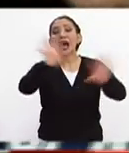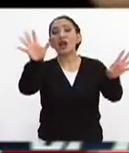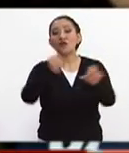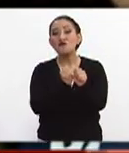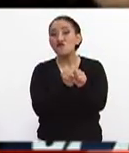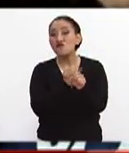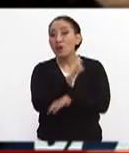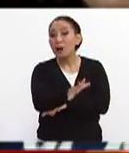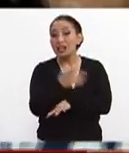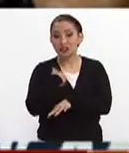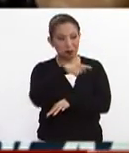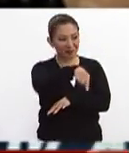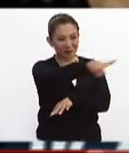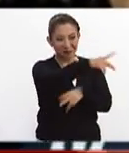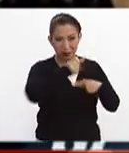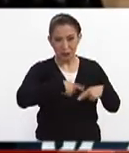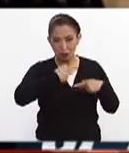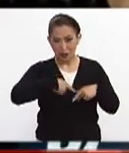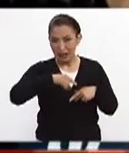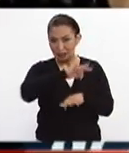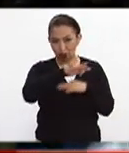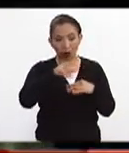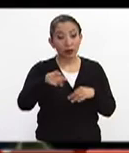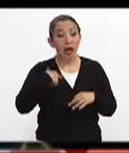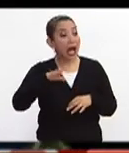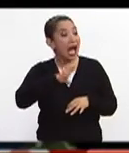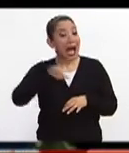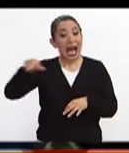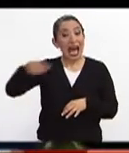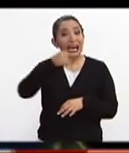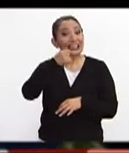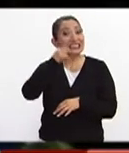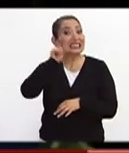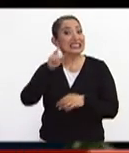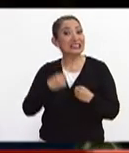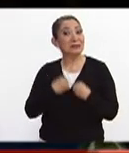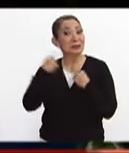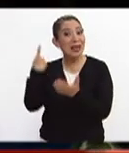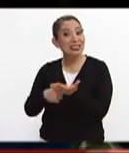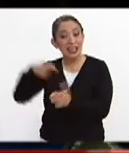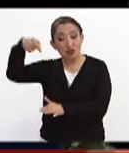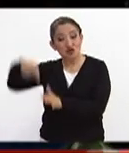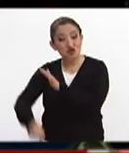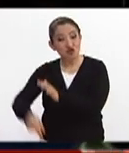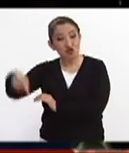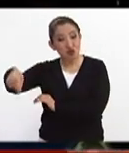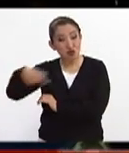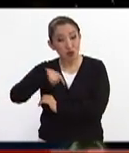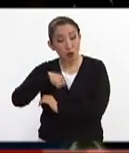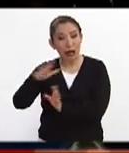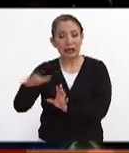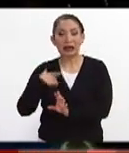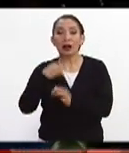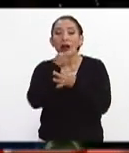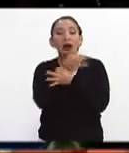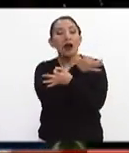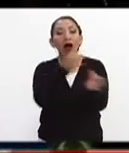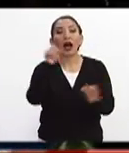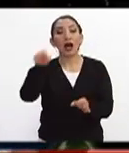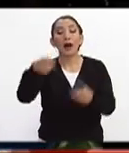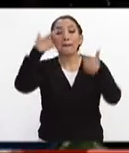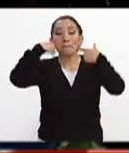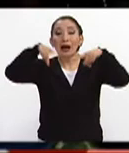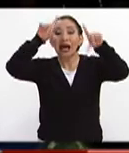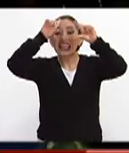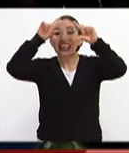información que recibieron los mexicanos sobre la existencia de una niña viva bajo los escombros fue difundida por la